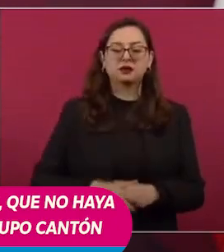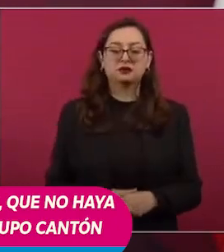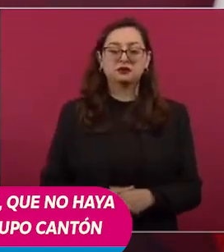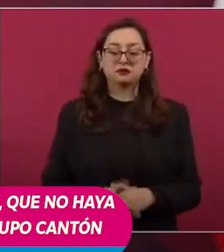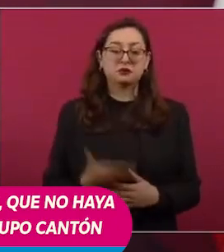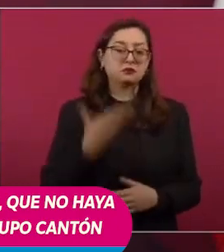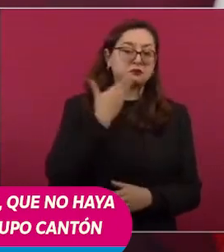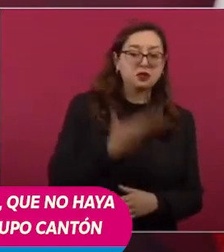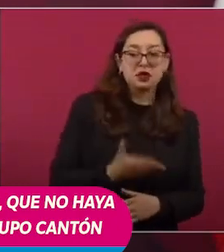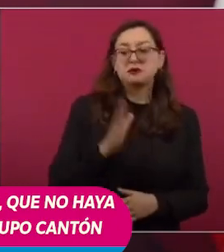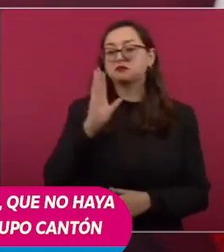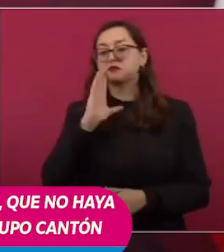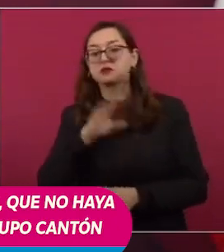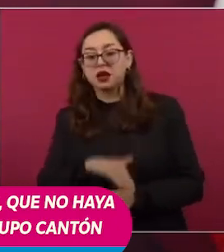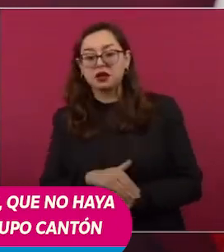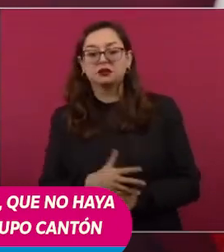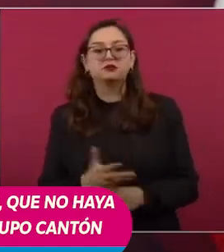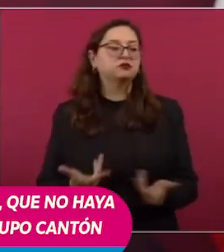y lo que no le conviene.